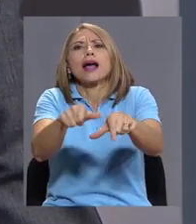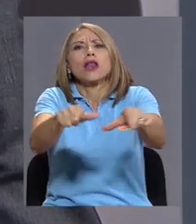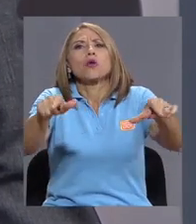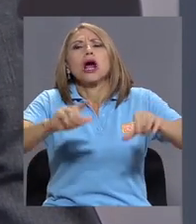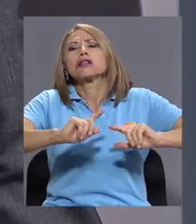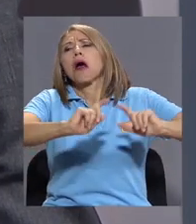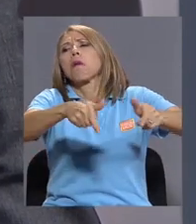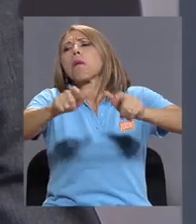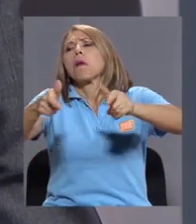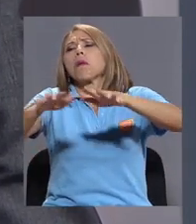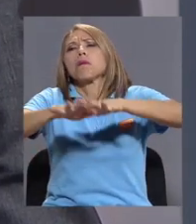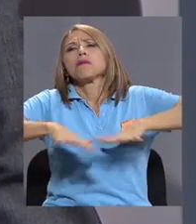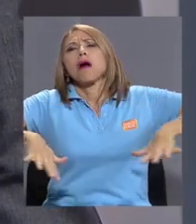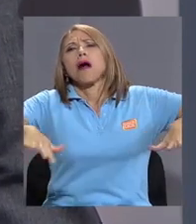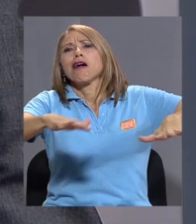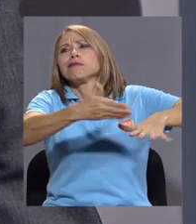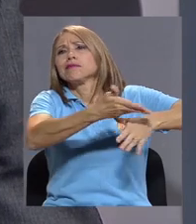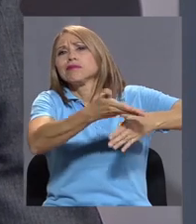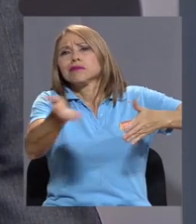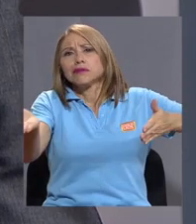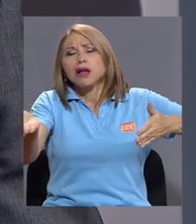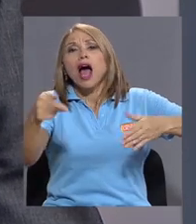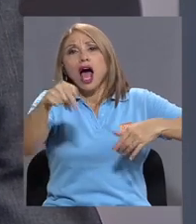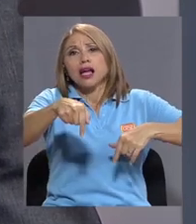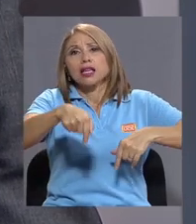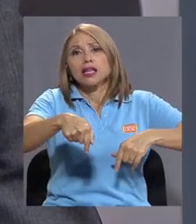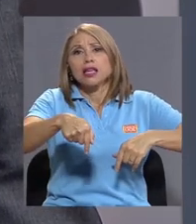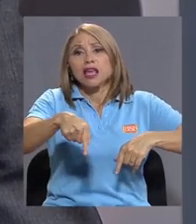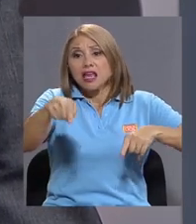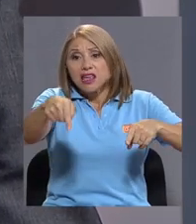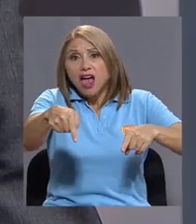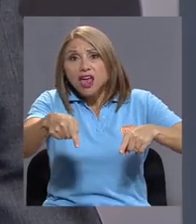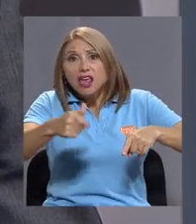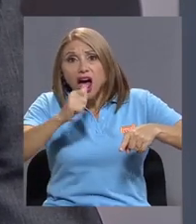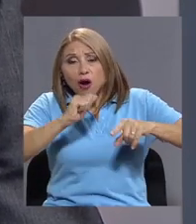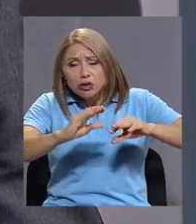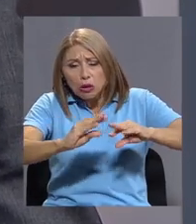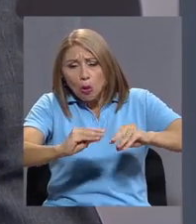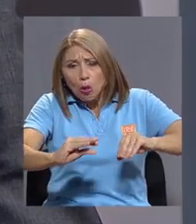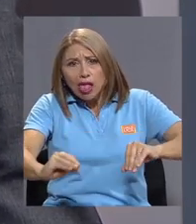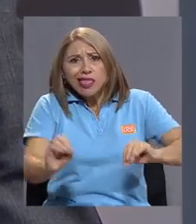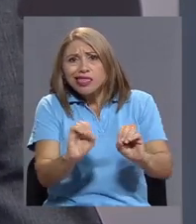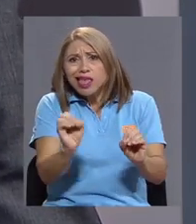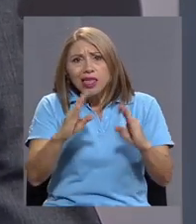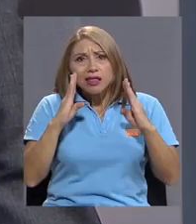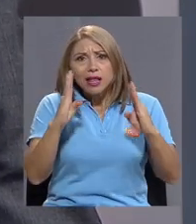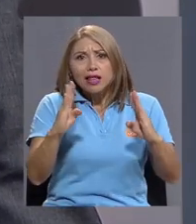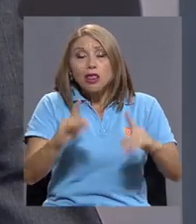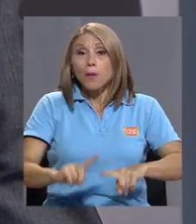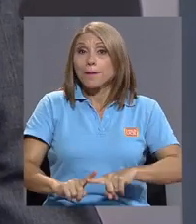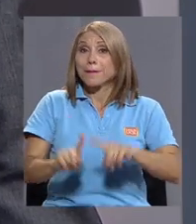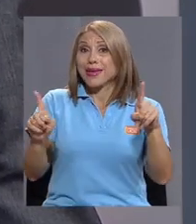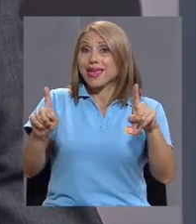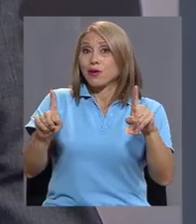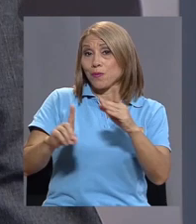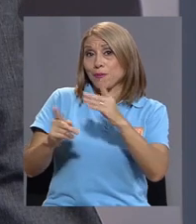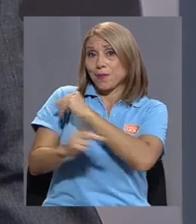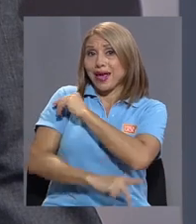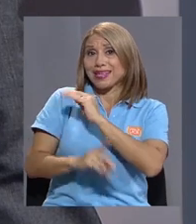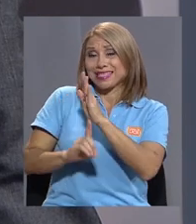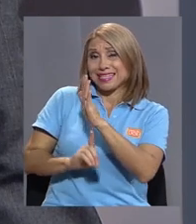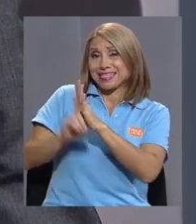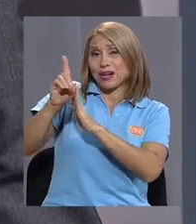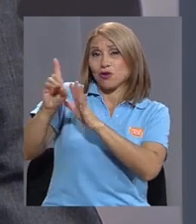de cielo abierto aquí, en los vertederos de residuos, y las aguas no están tratadas, mientras que los indicadores de desarrollo en los países